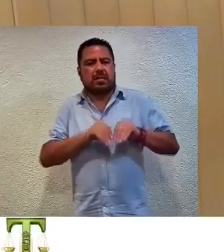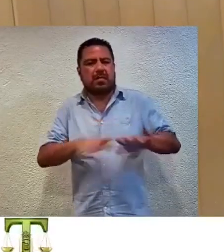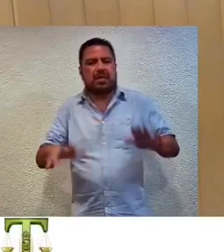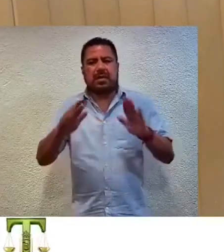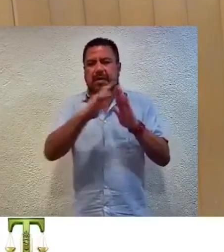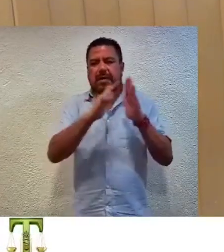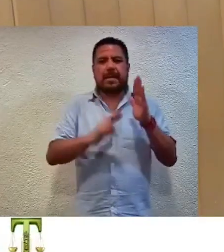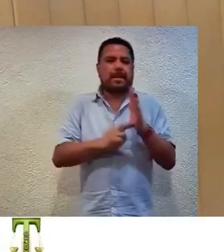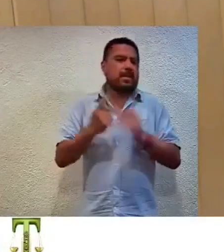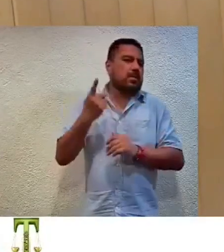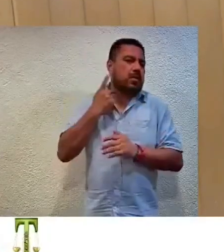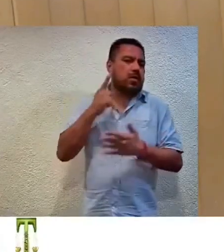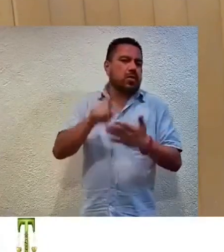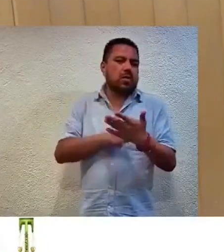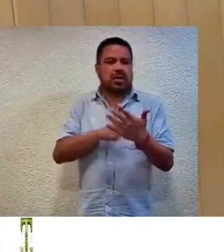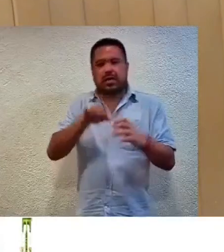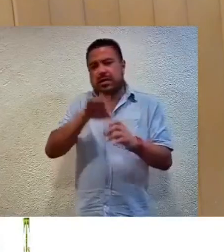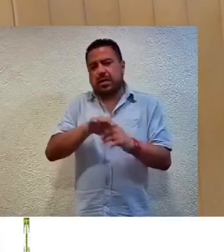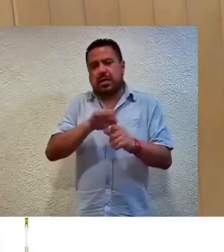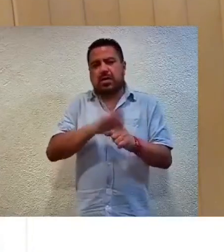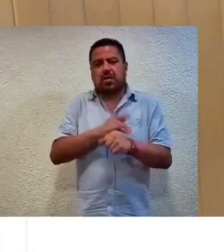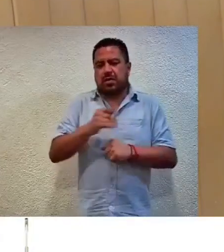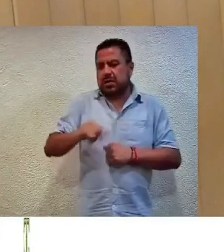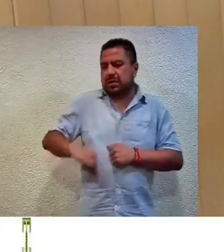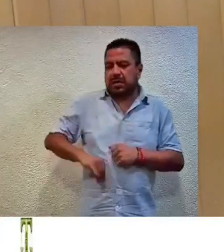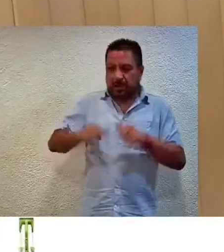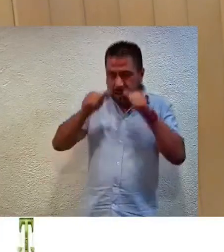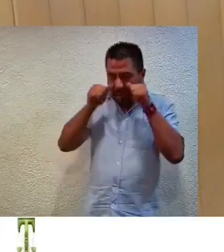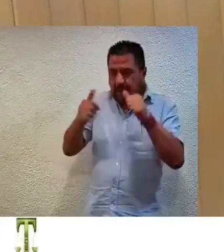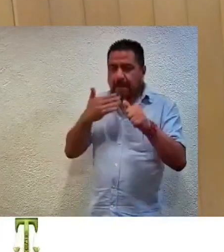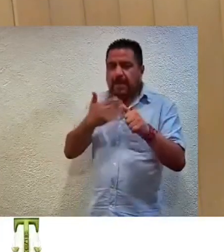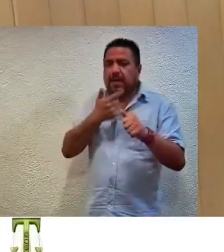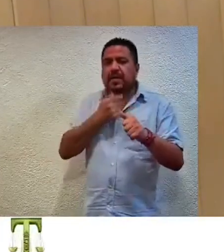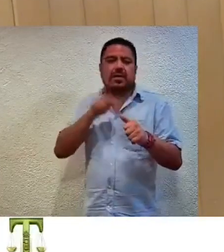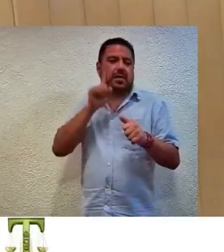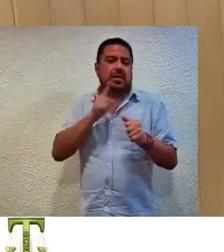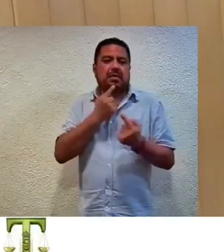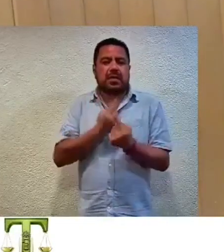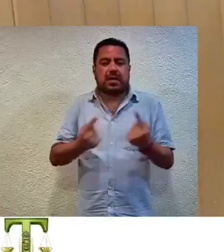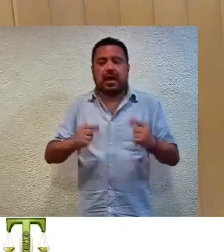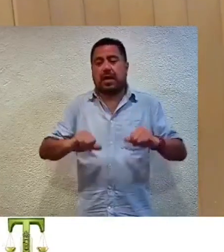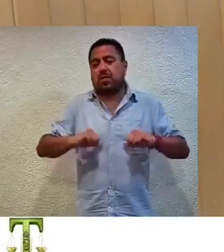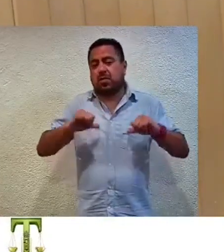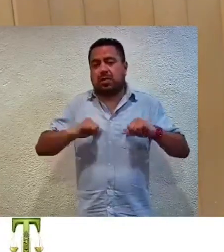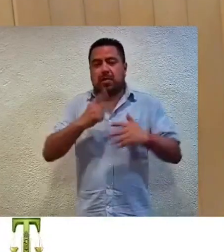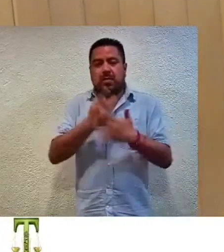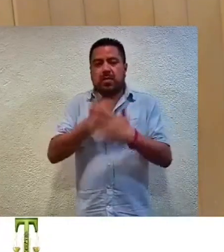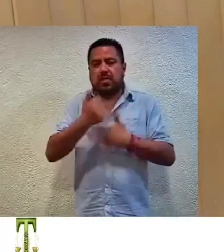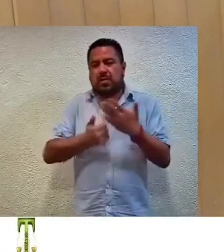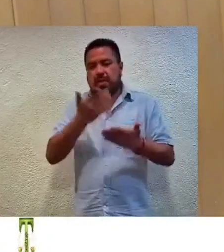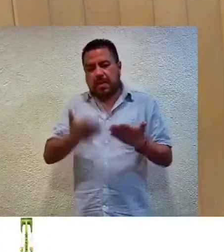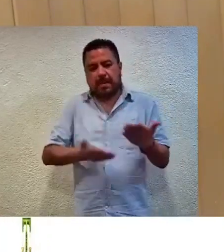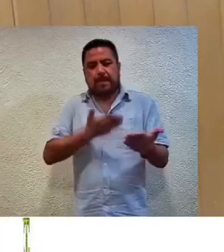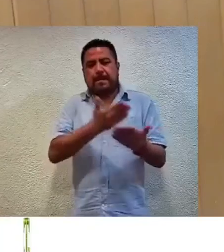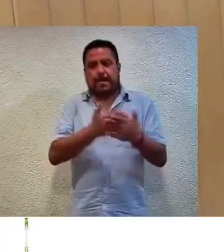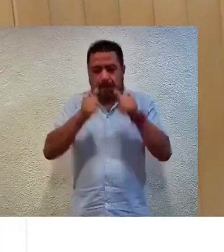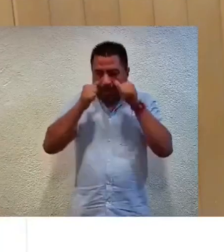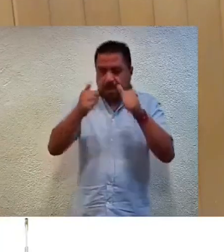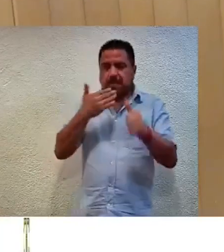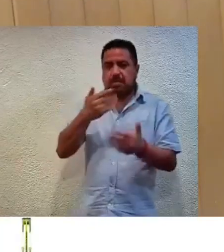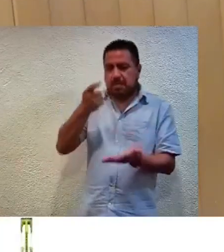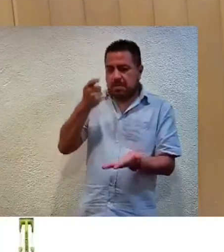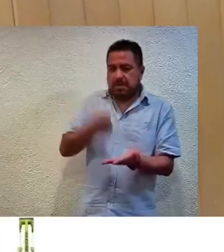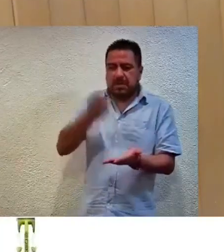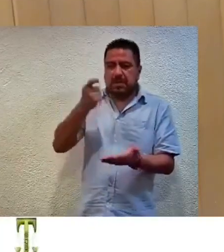político-electoral, en detrimento del interés superior de niñas, niños y adolescentes. En el proyecto se propone declarar cumplida la sentencia